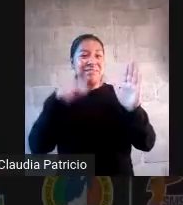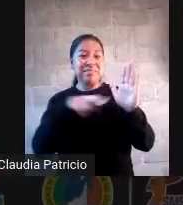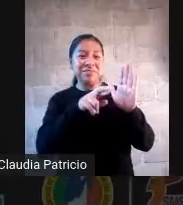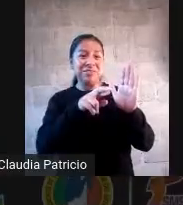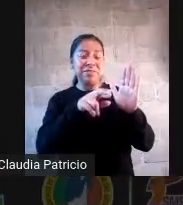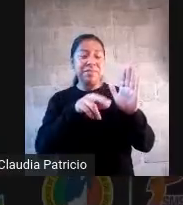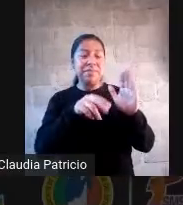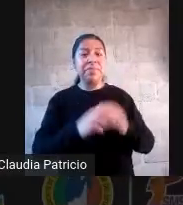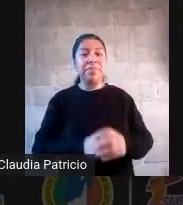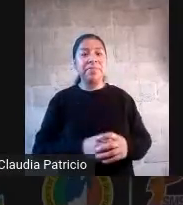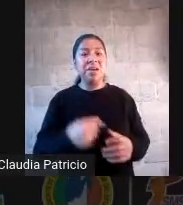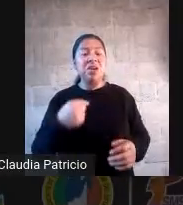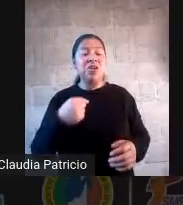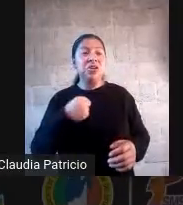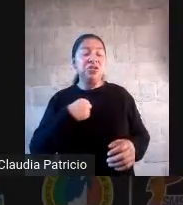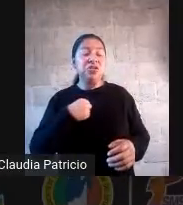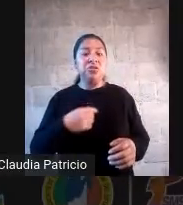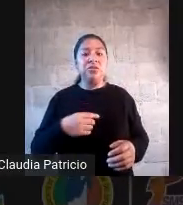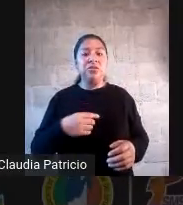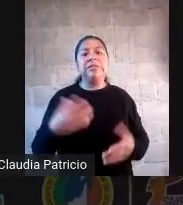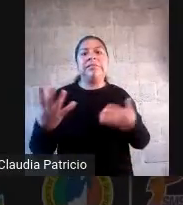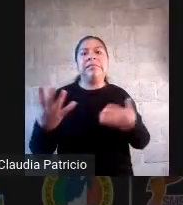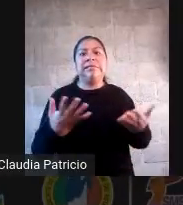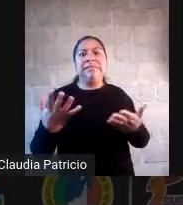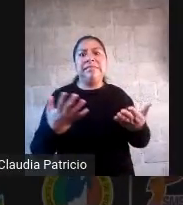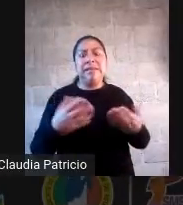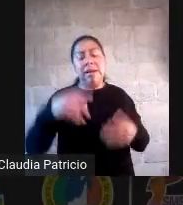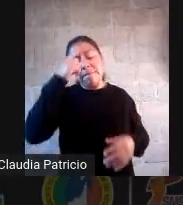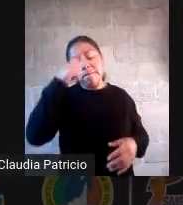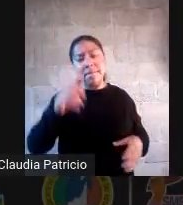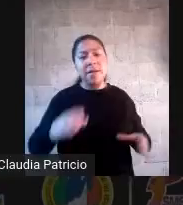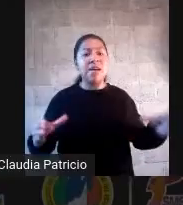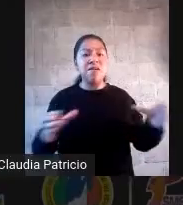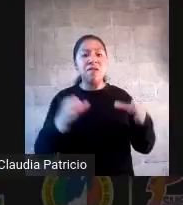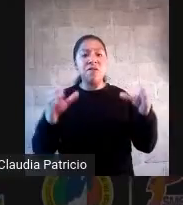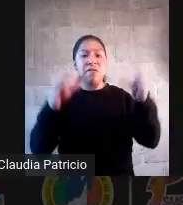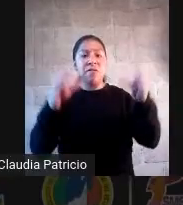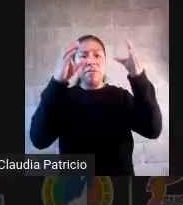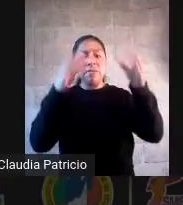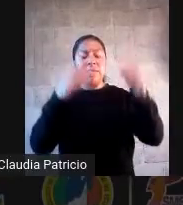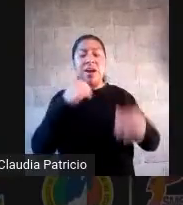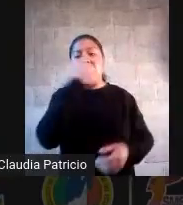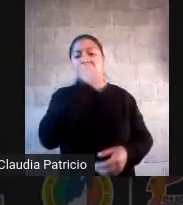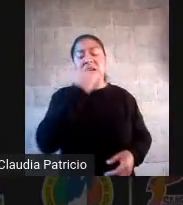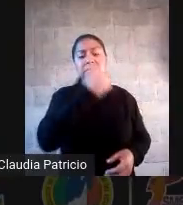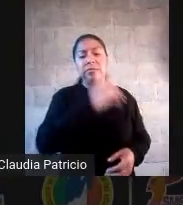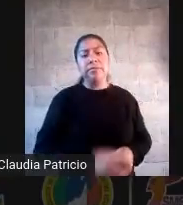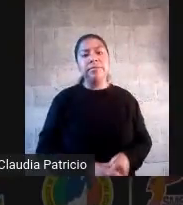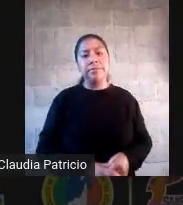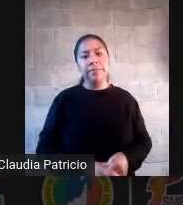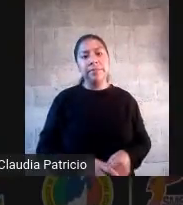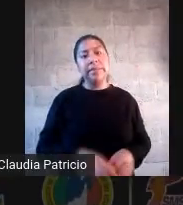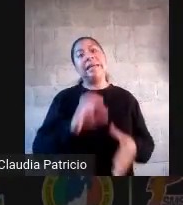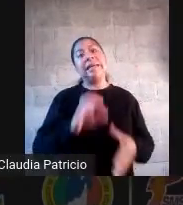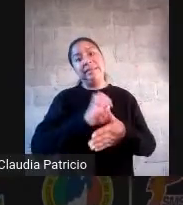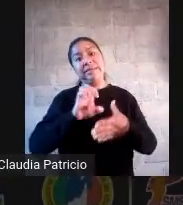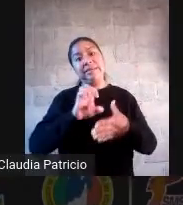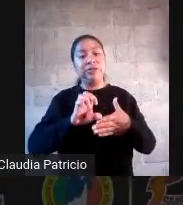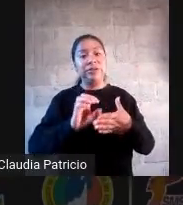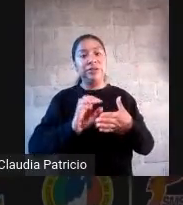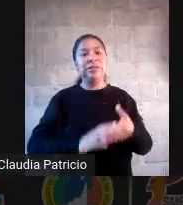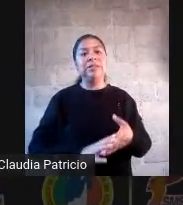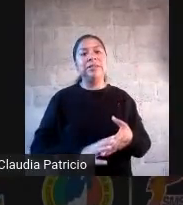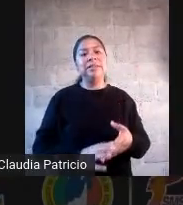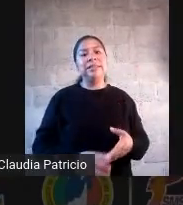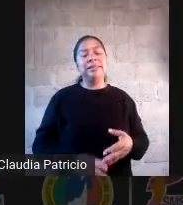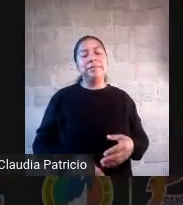con estos malos resultados, tomemos decisiones colectivo, vamos a hacer un programa de nivelación, porque